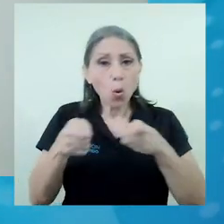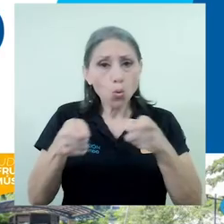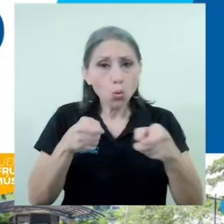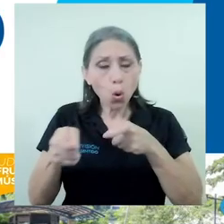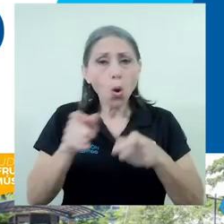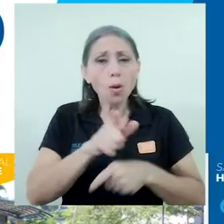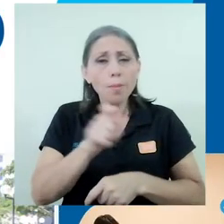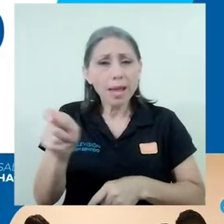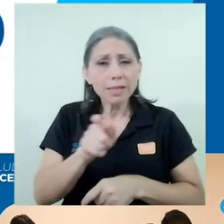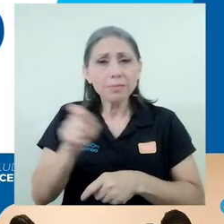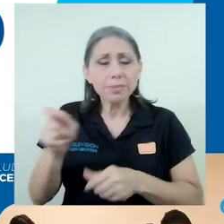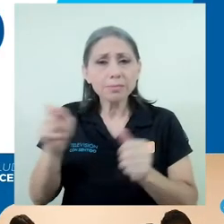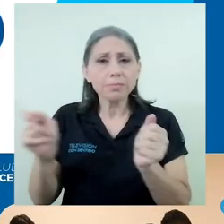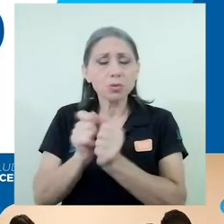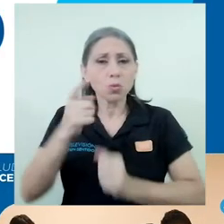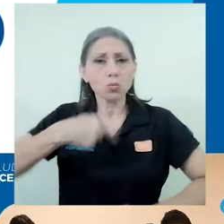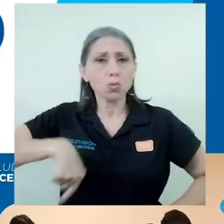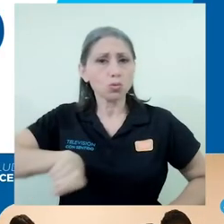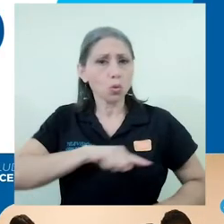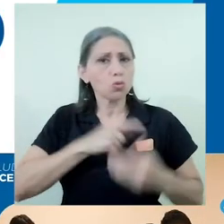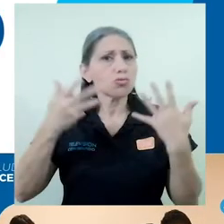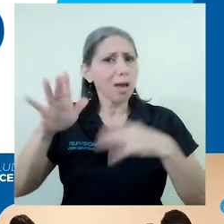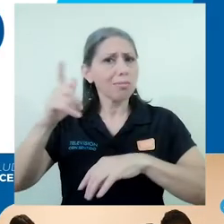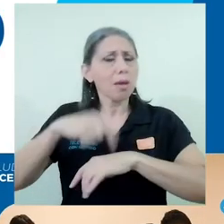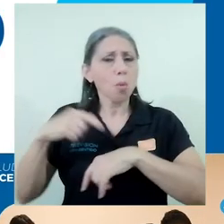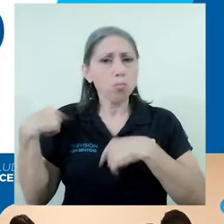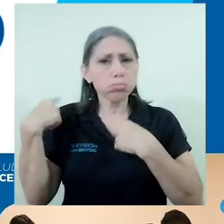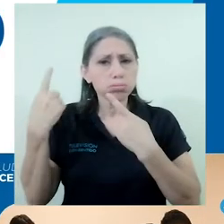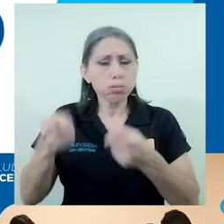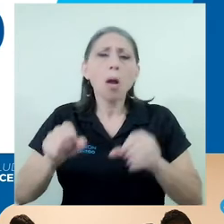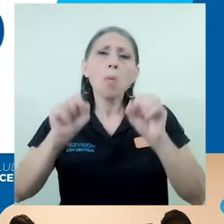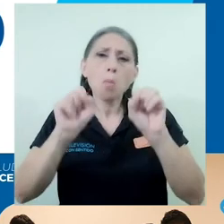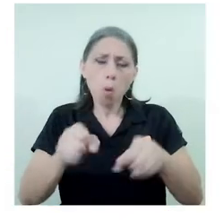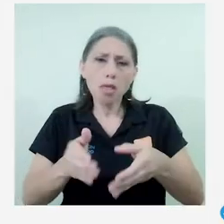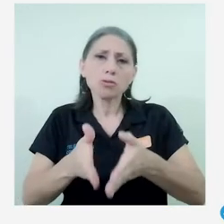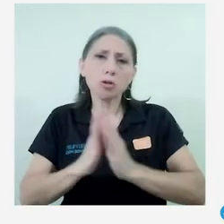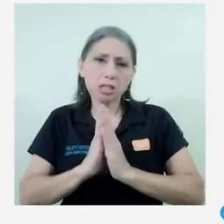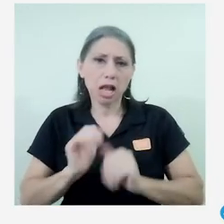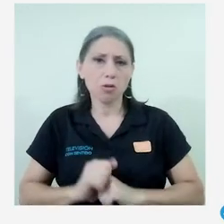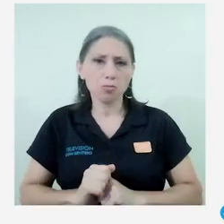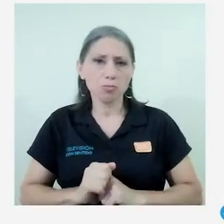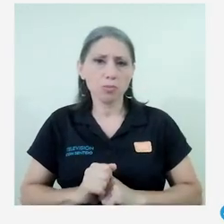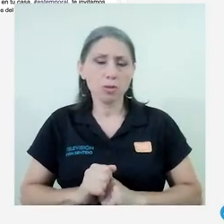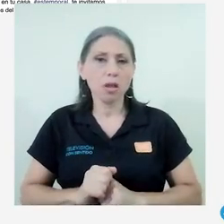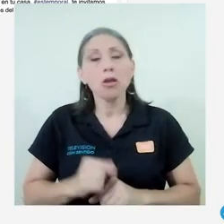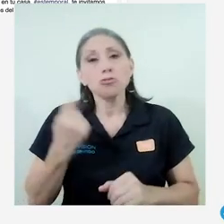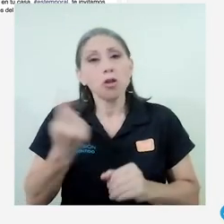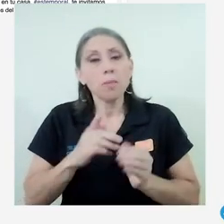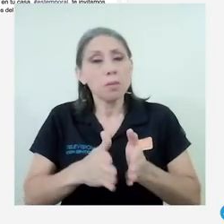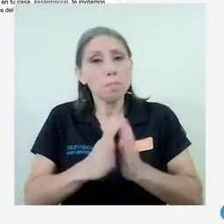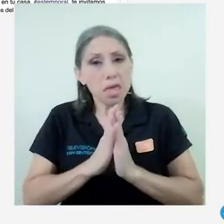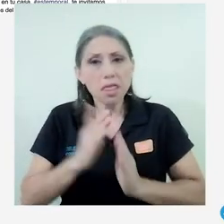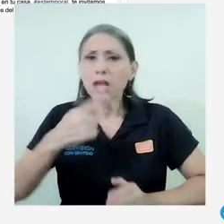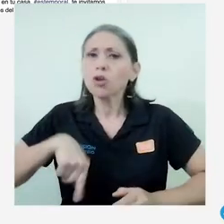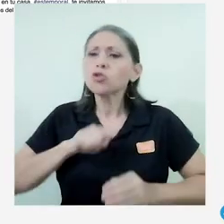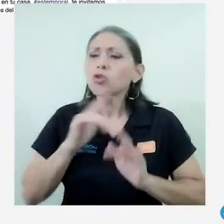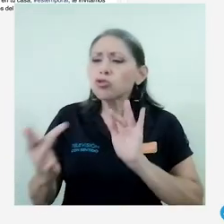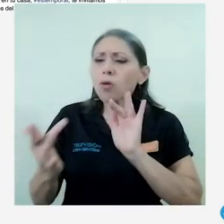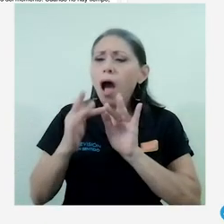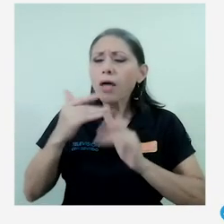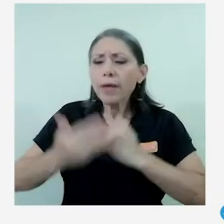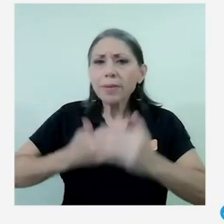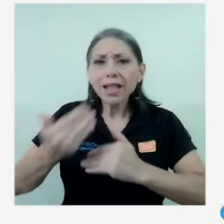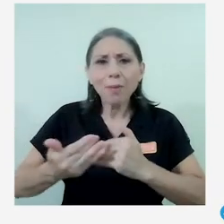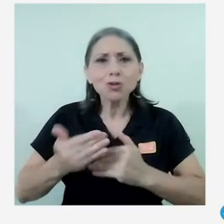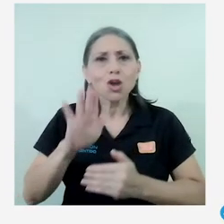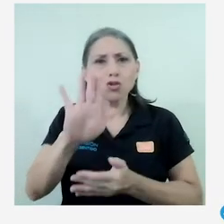ya durante ya varios tiempos ha recibido el tratamiento, puede solicitarlo. Consiste en hacer la solicitud, nosotros lo tramitamos y le llevamos